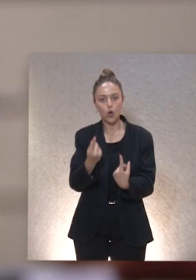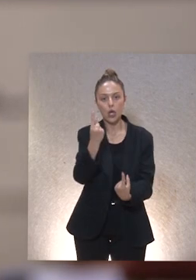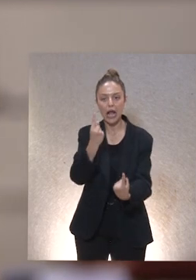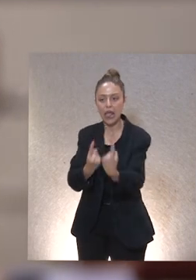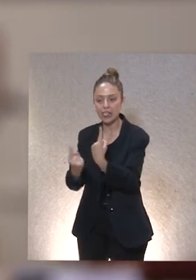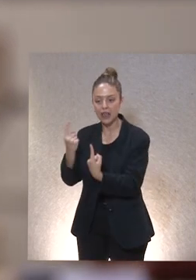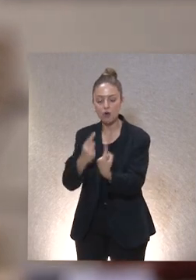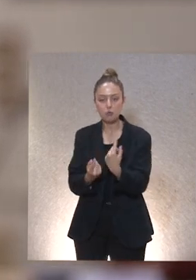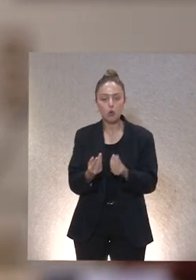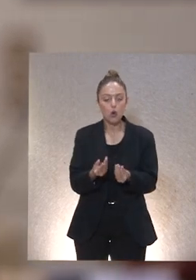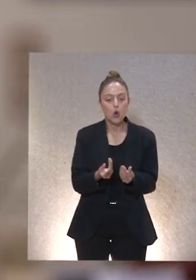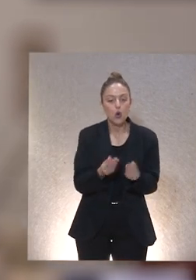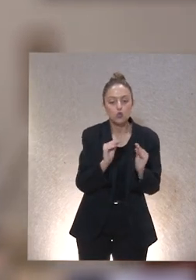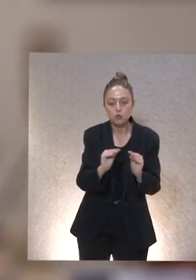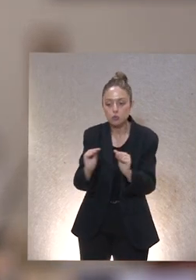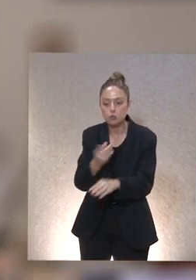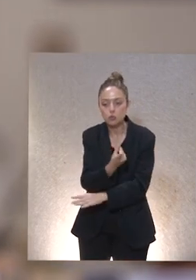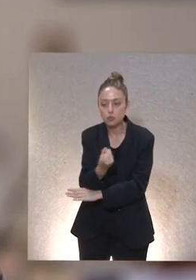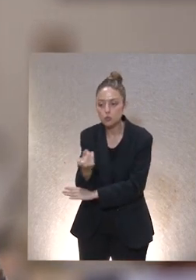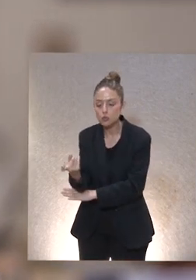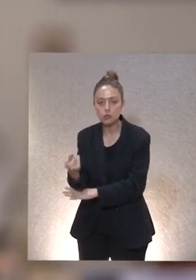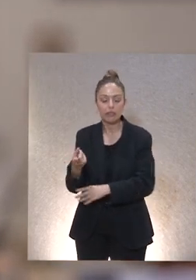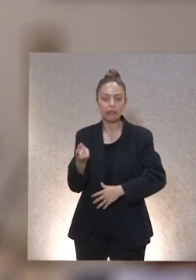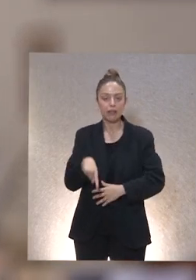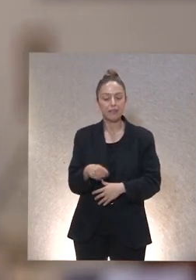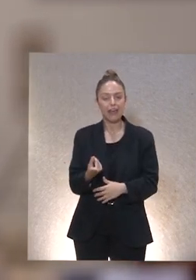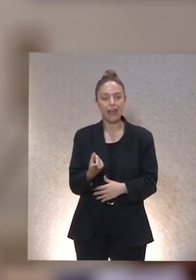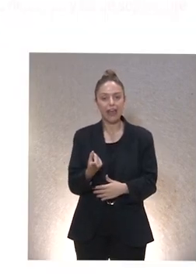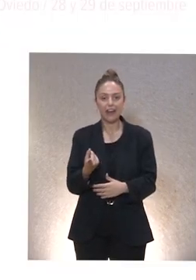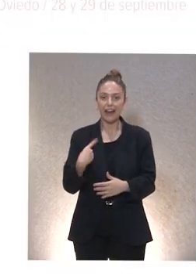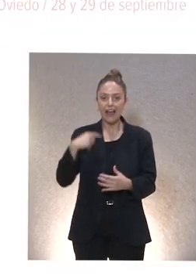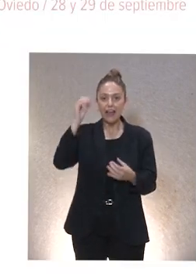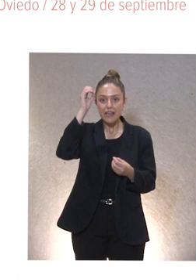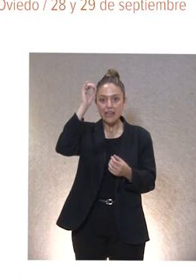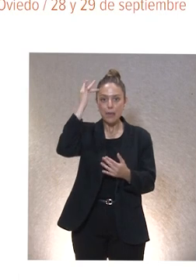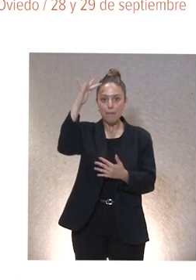uno necesite. Y aquí habrá que desarrollar la imaginación creativa.